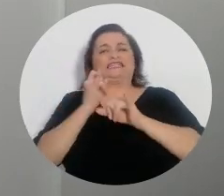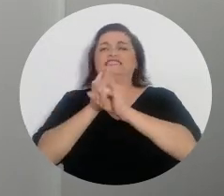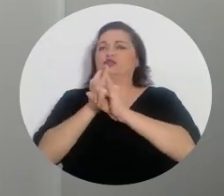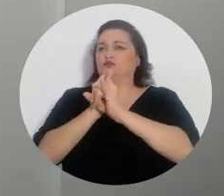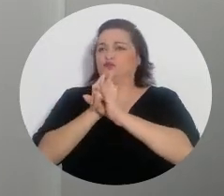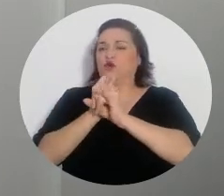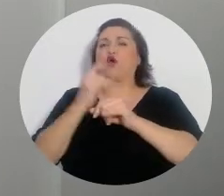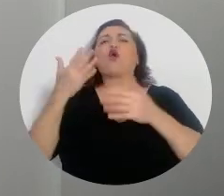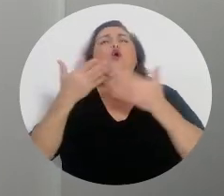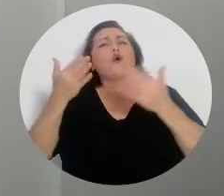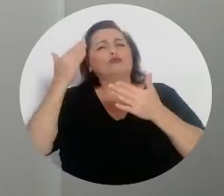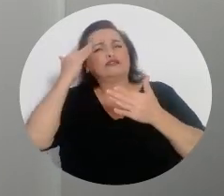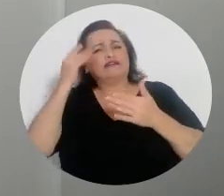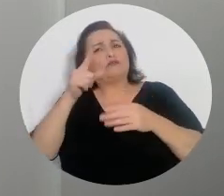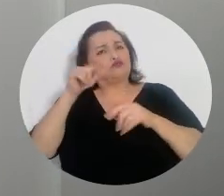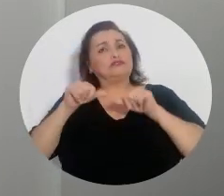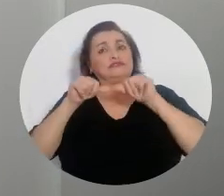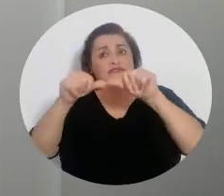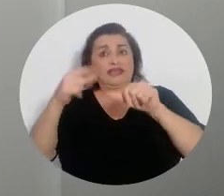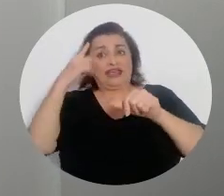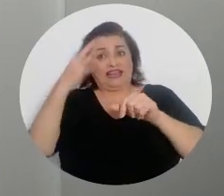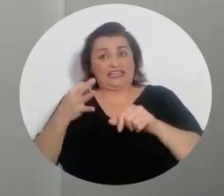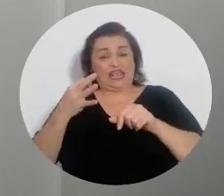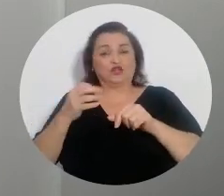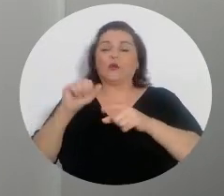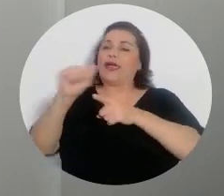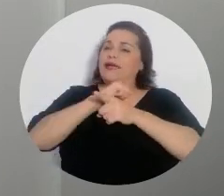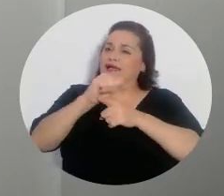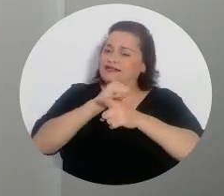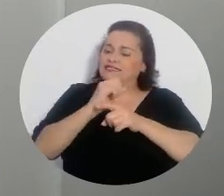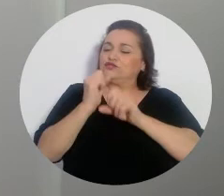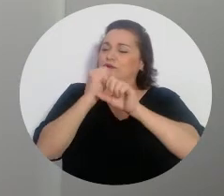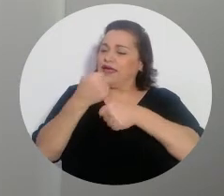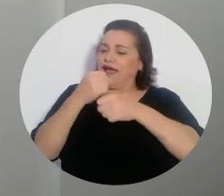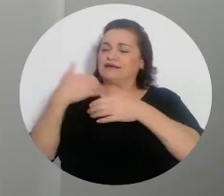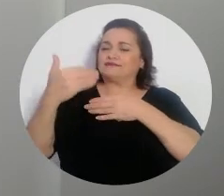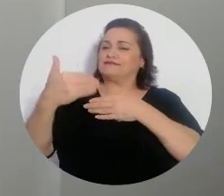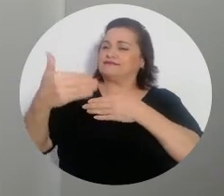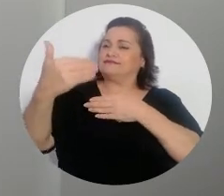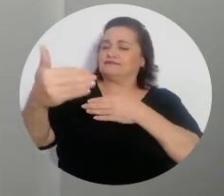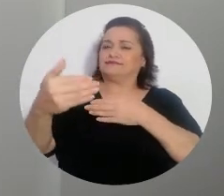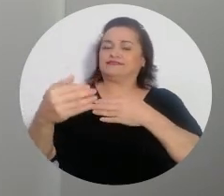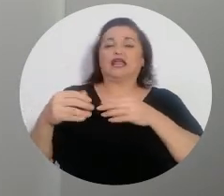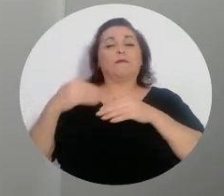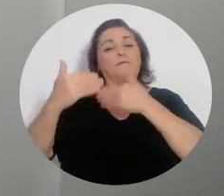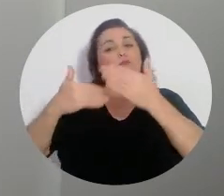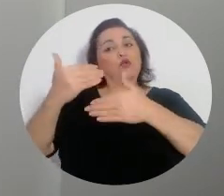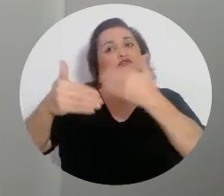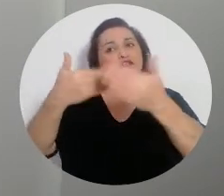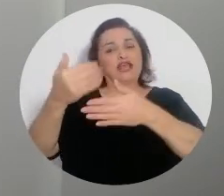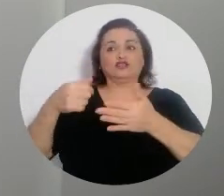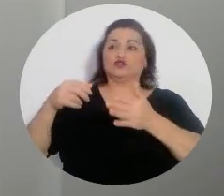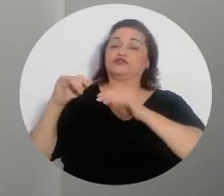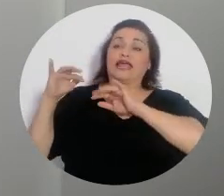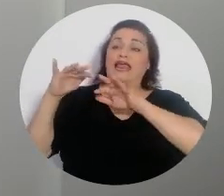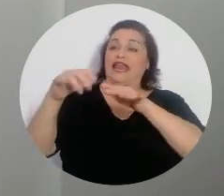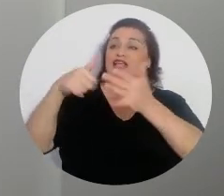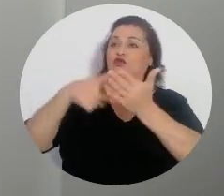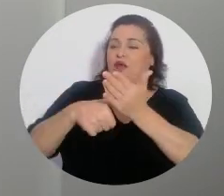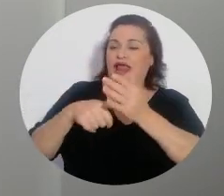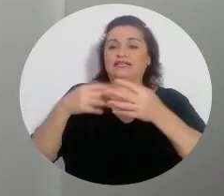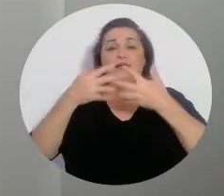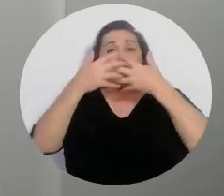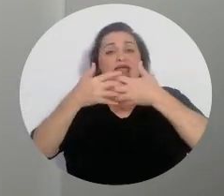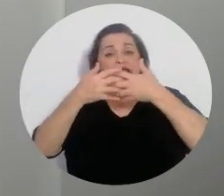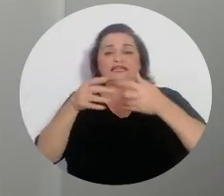¿Y cómo sabemos que la gente sigue creyendo en esto? Bueno, por el ejercicio que hace de manera frecuente durante los procesos electorales de los